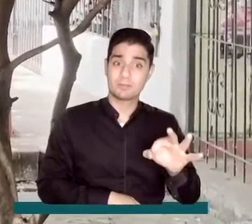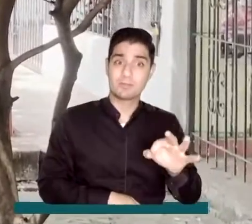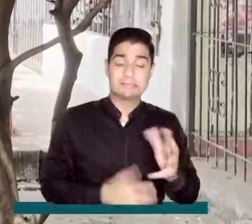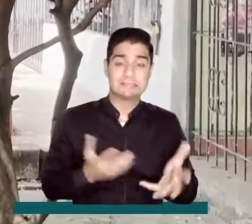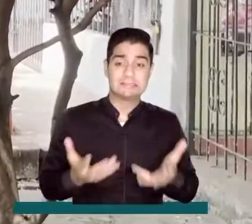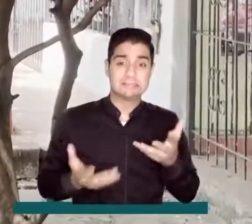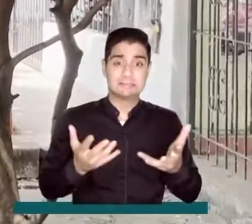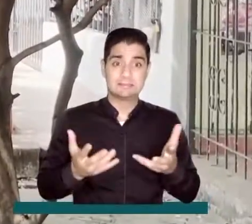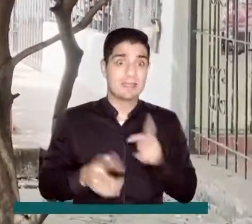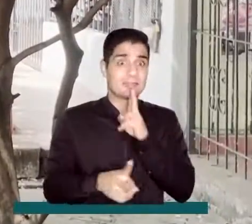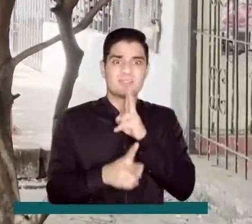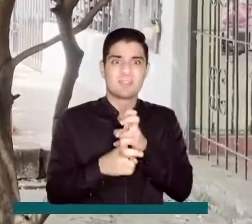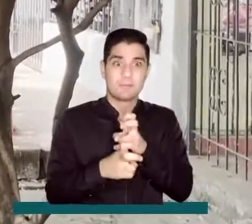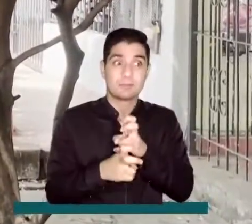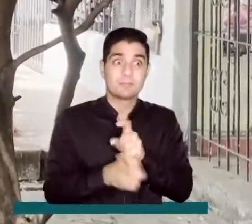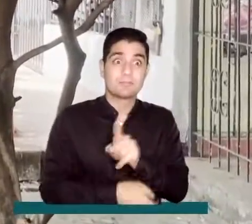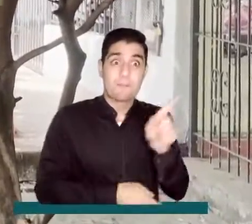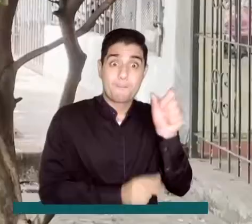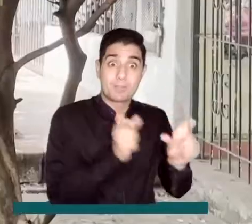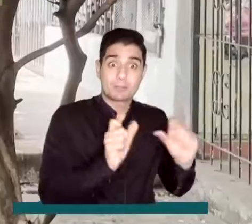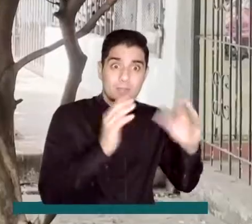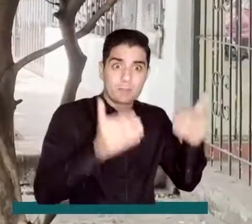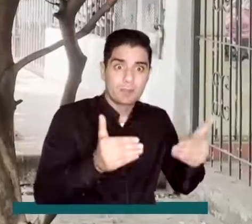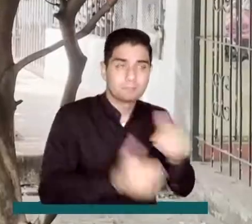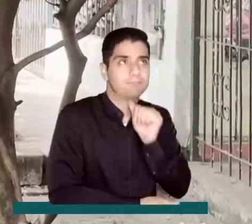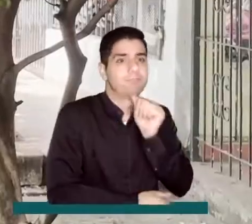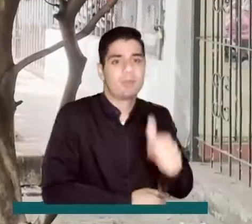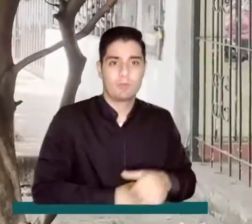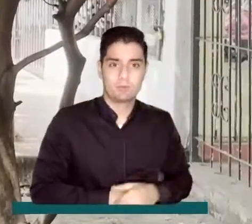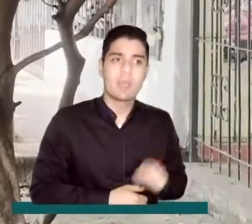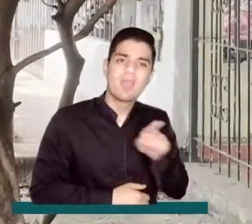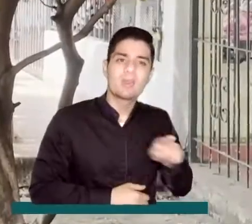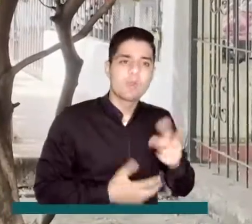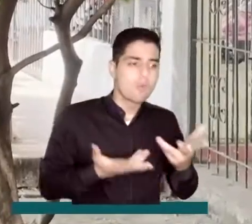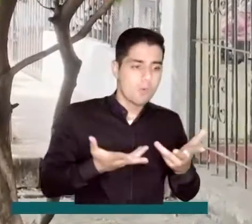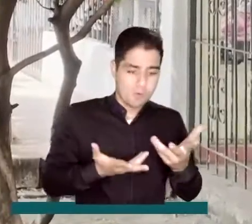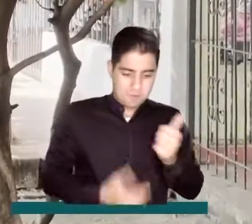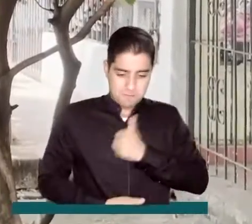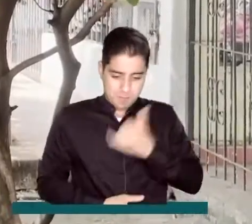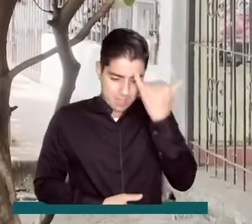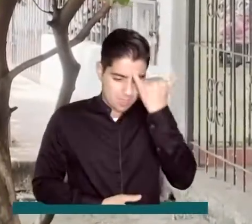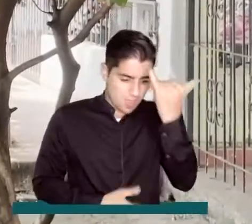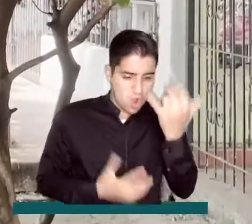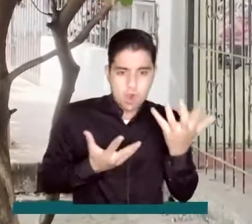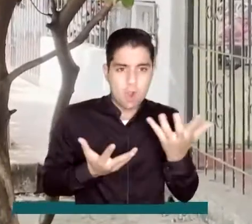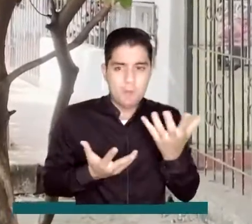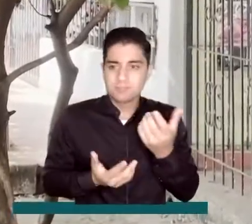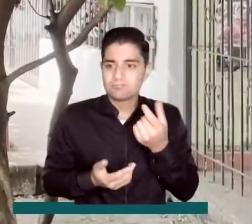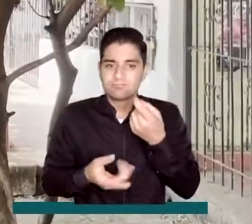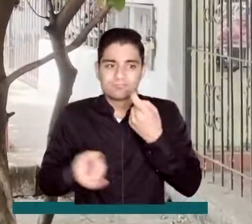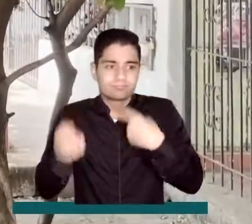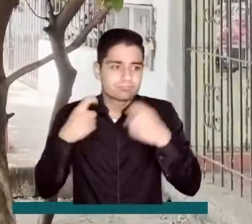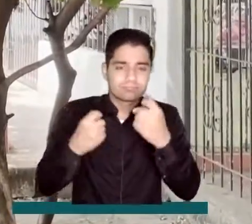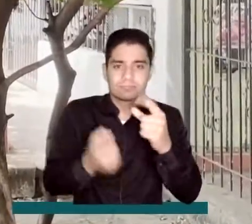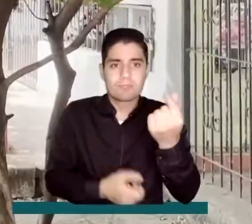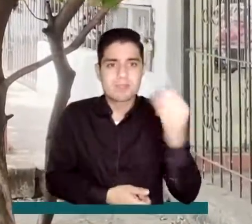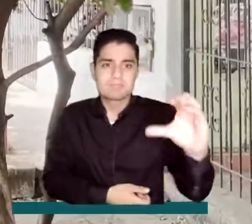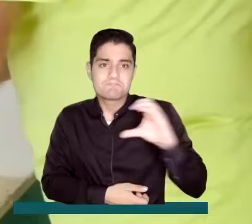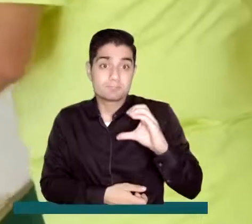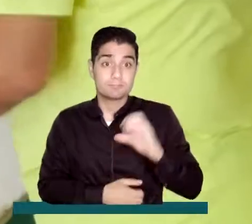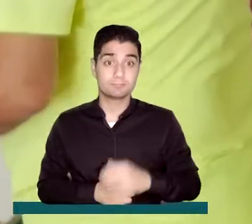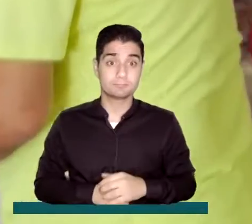mucho más complejo para las personas con algún tipo de discapacidad, por lo que éstas deben apelar a su ingenio para conseguir ingresos